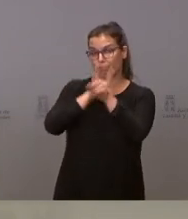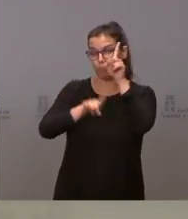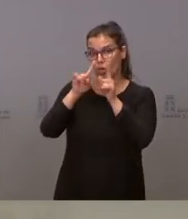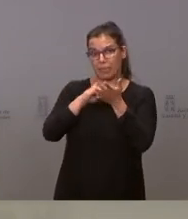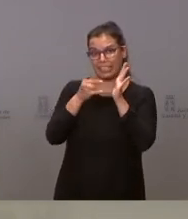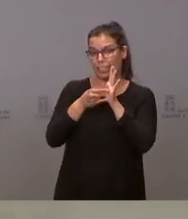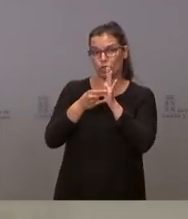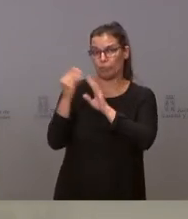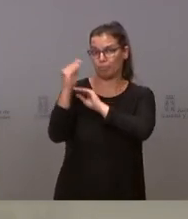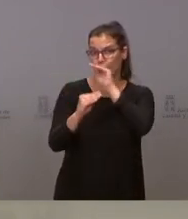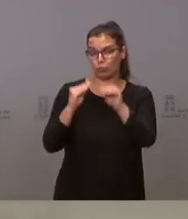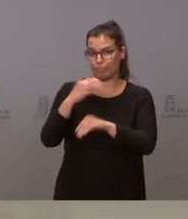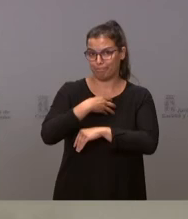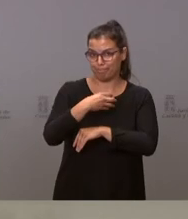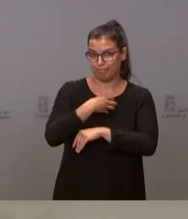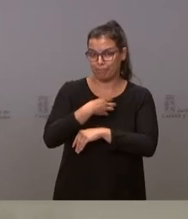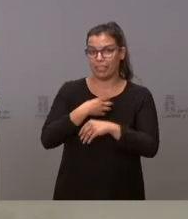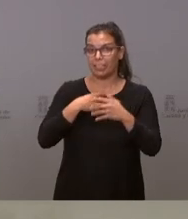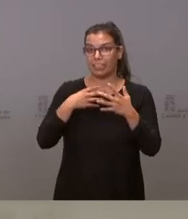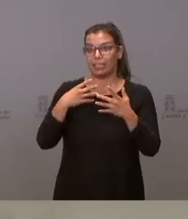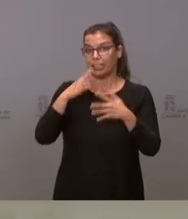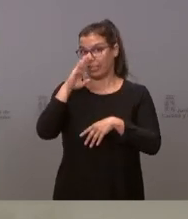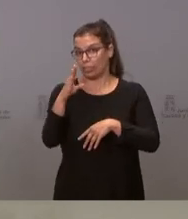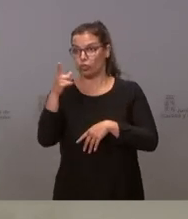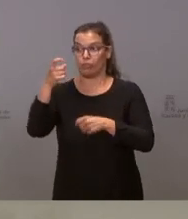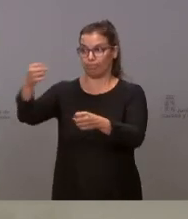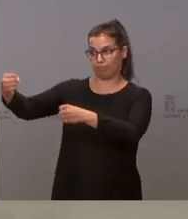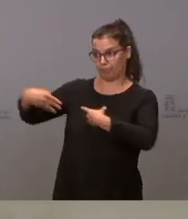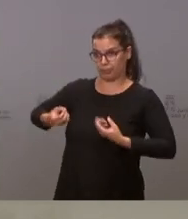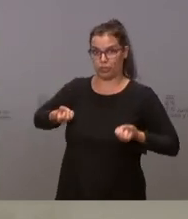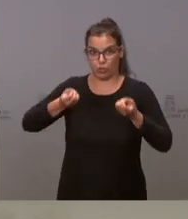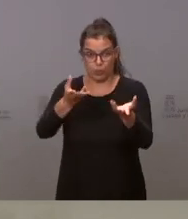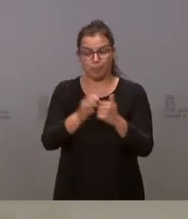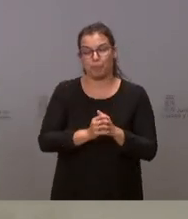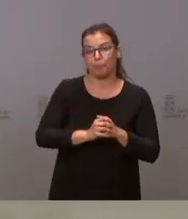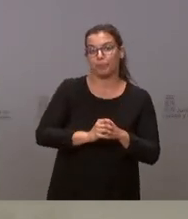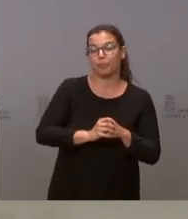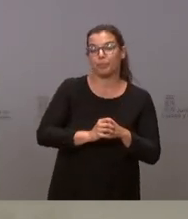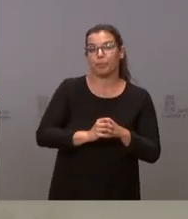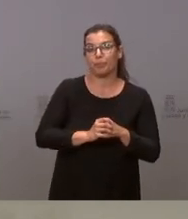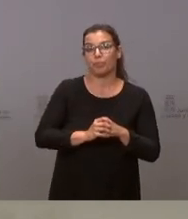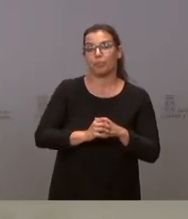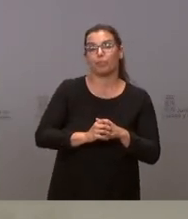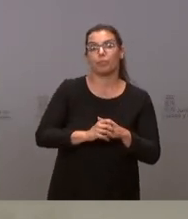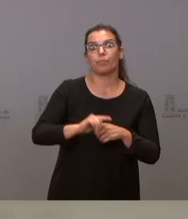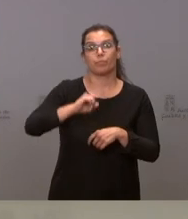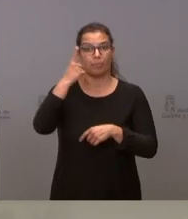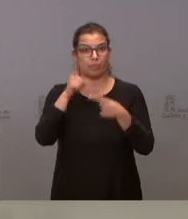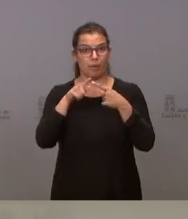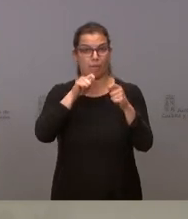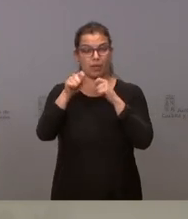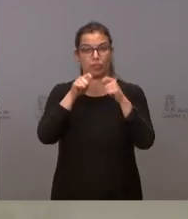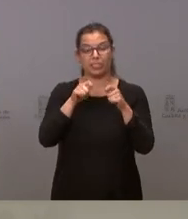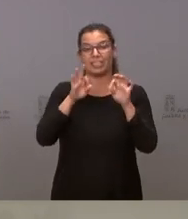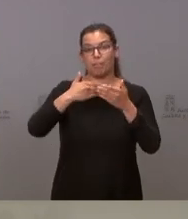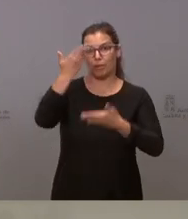poder intervenir de manera que formularé yo sus preguntas. La primera de estas periodistas es Belén Hernández de la